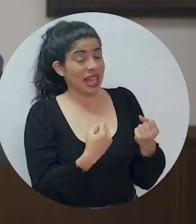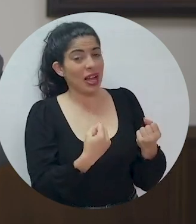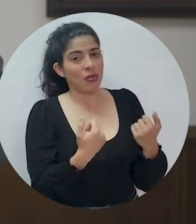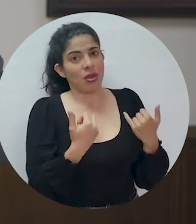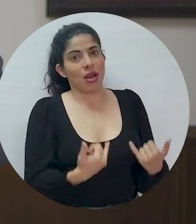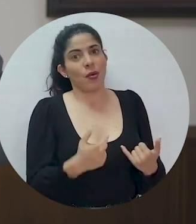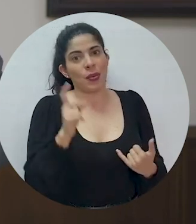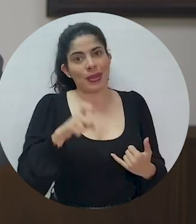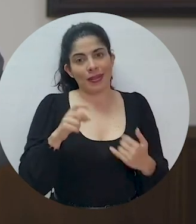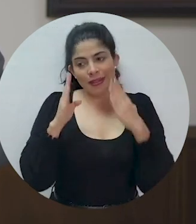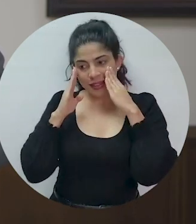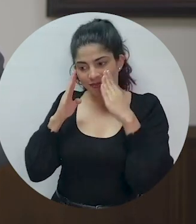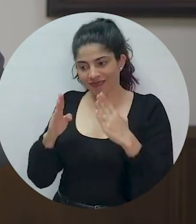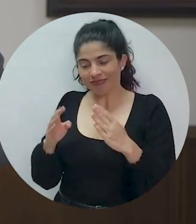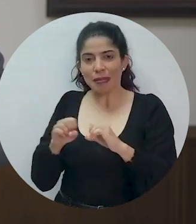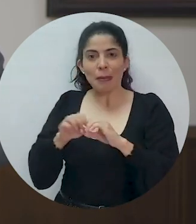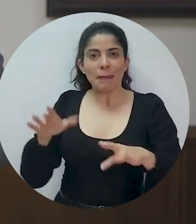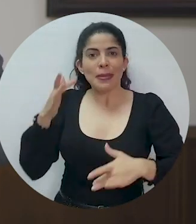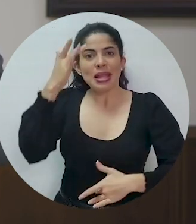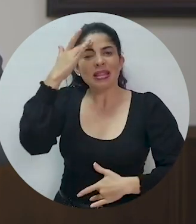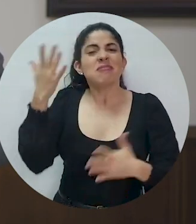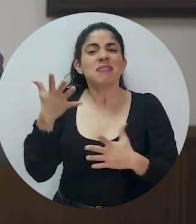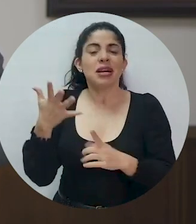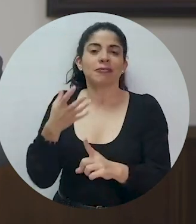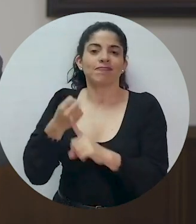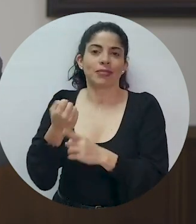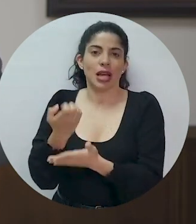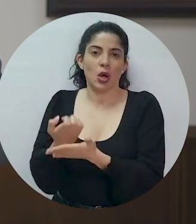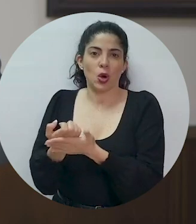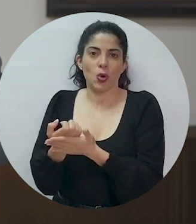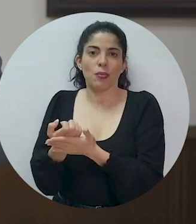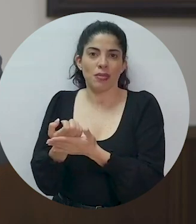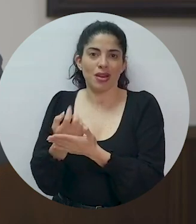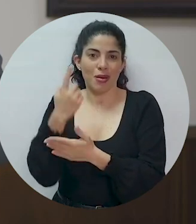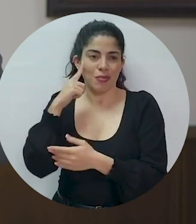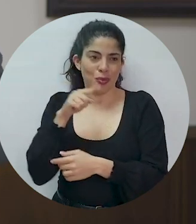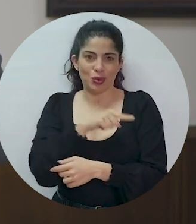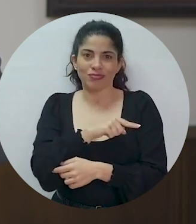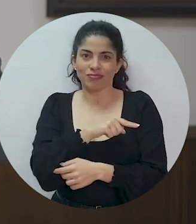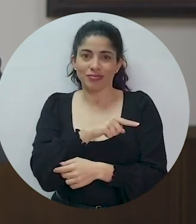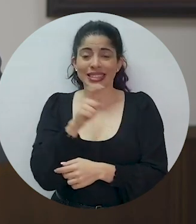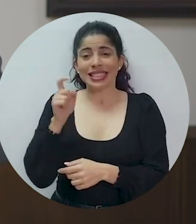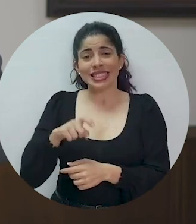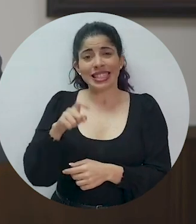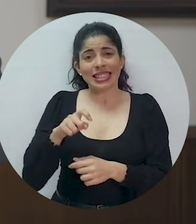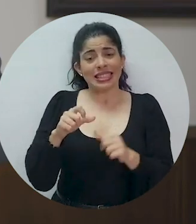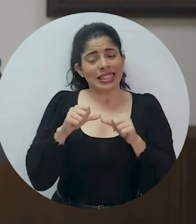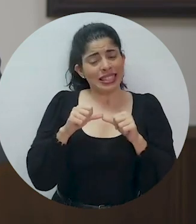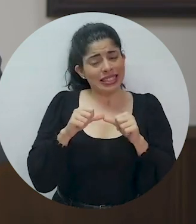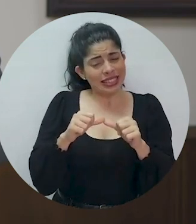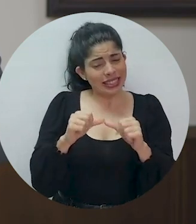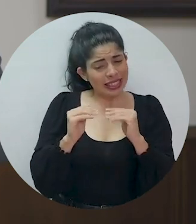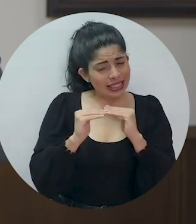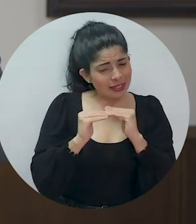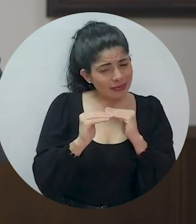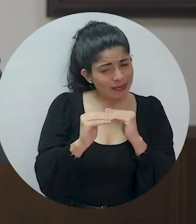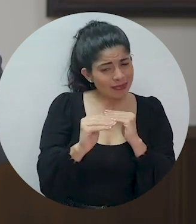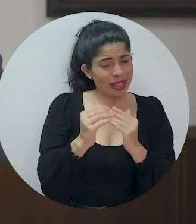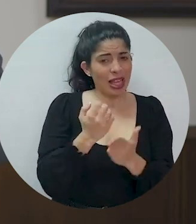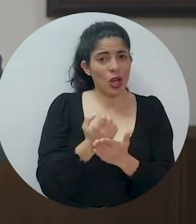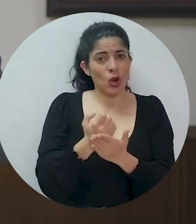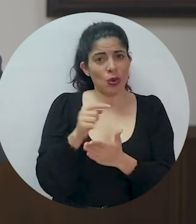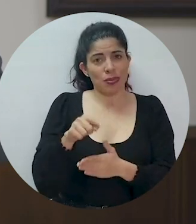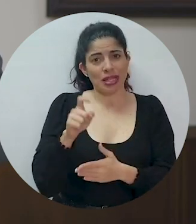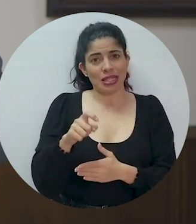tenemos que responder a la pandemia económica que ha causado. Necesitamos mantener la estabilidad